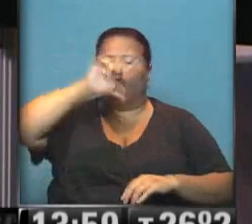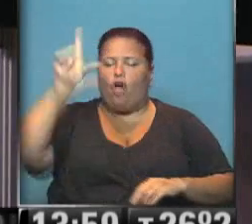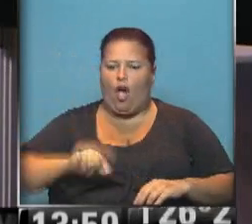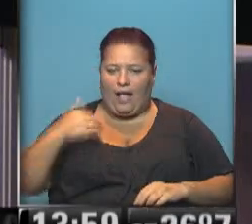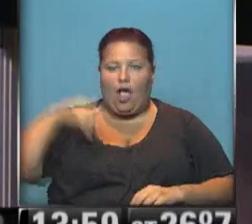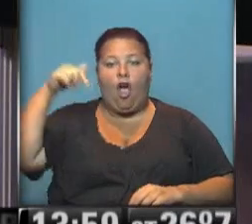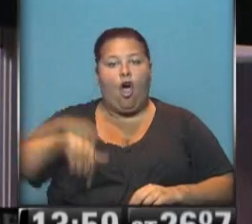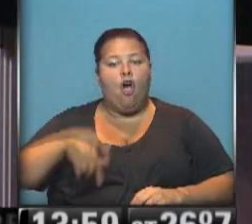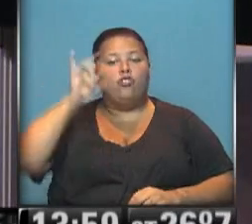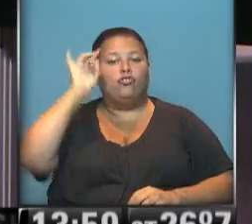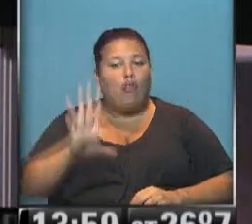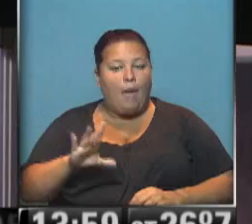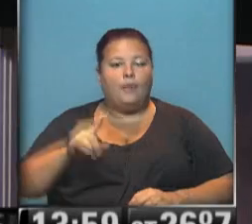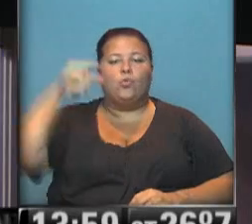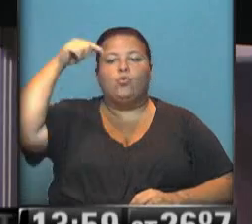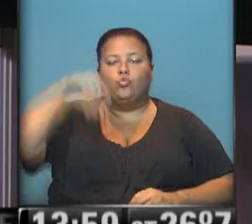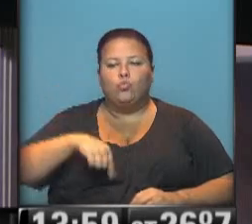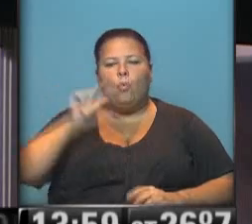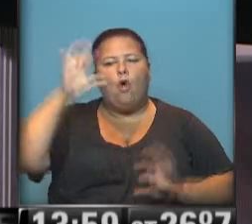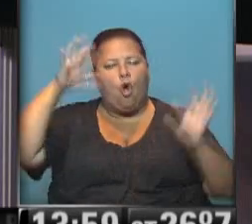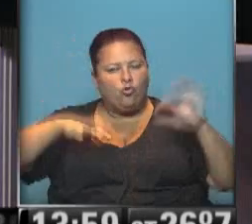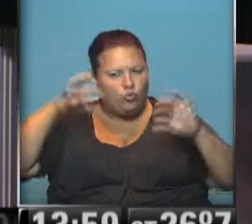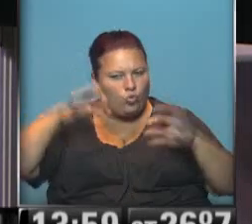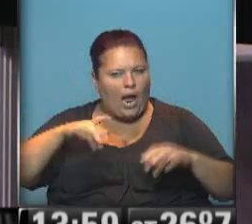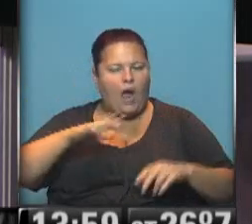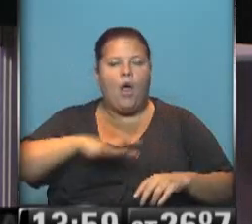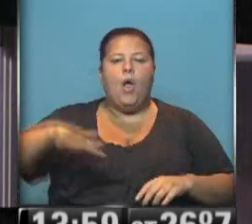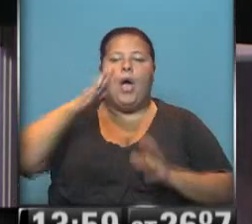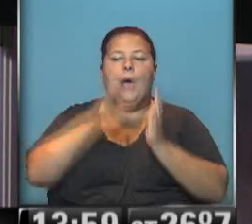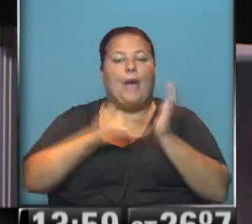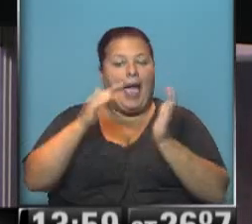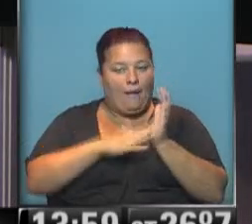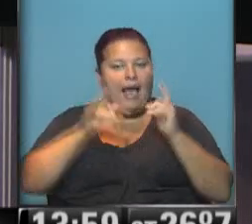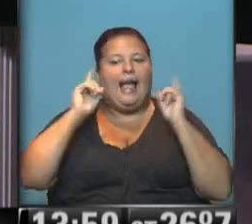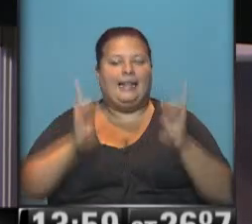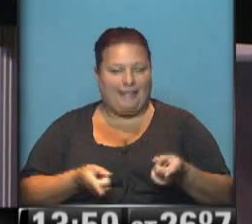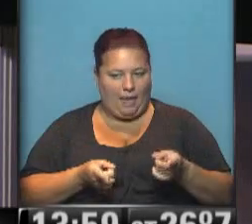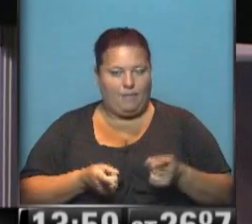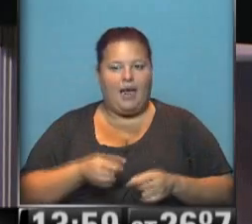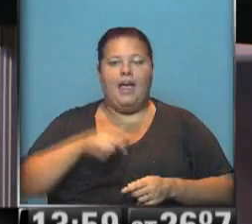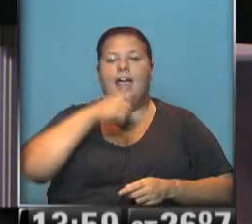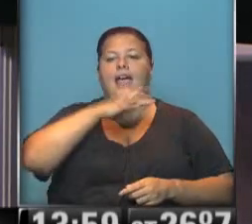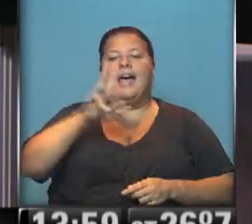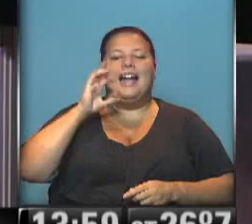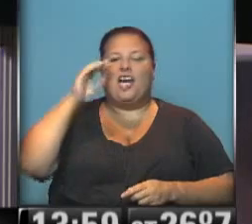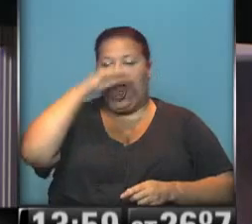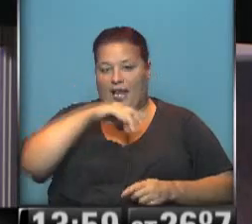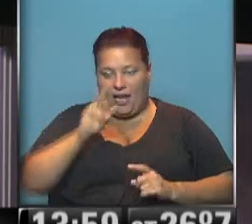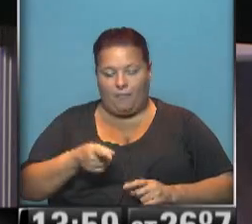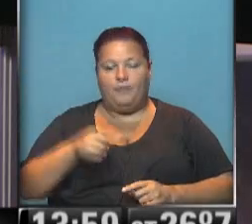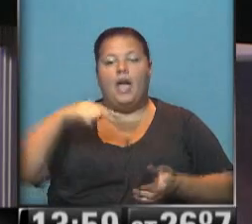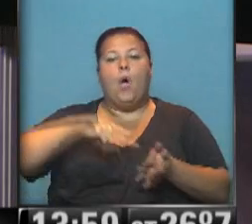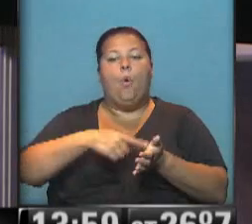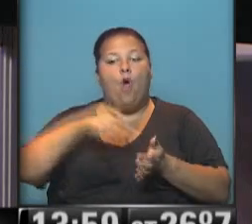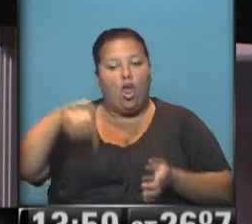del país. Para hoy solamente extremos sur alguna precipitación. En la zona de Bahía Blanca también, y en el Valle del Río Negro. En la